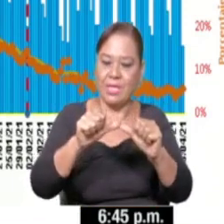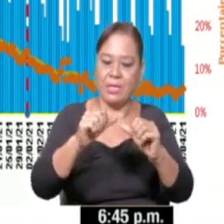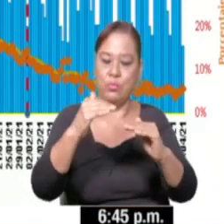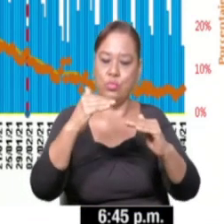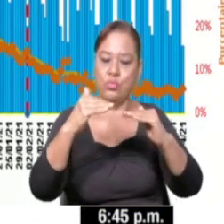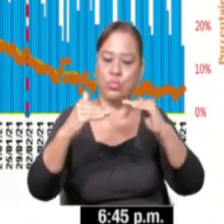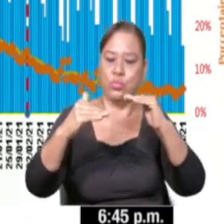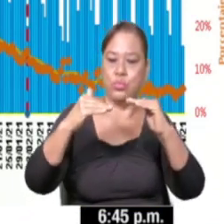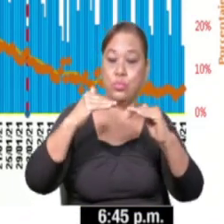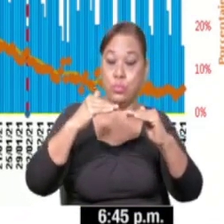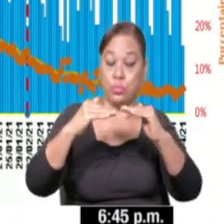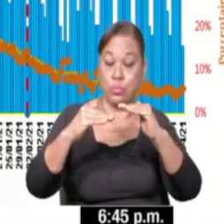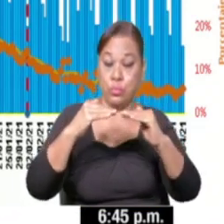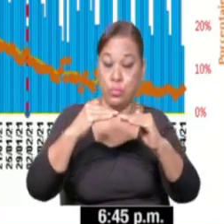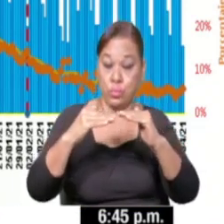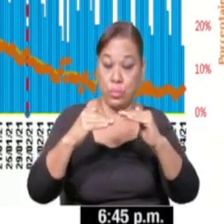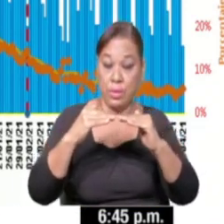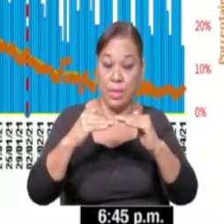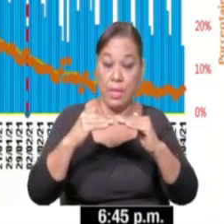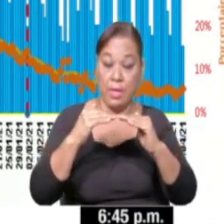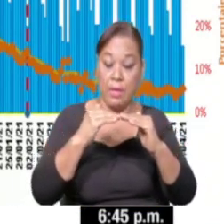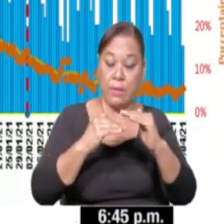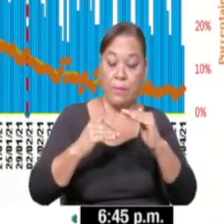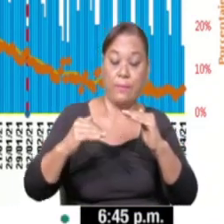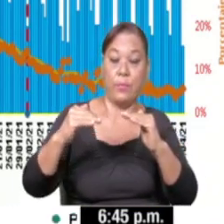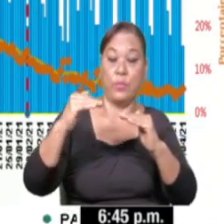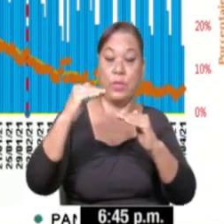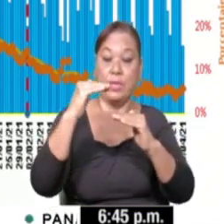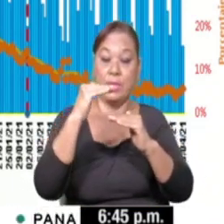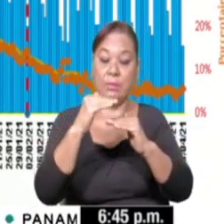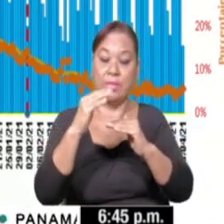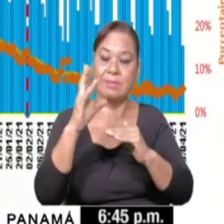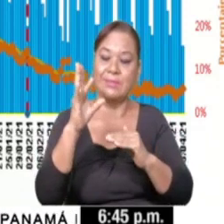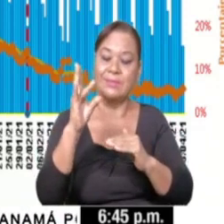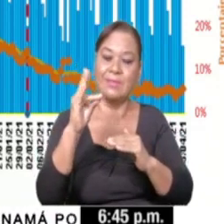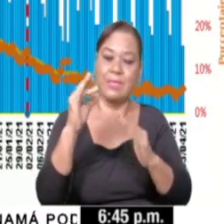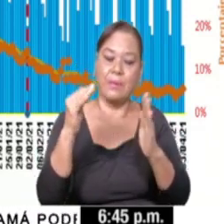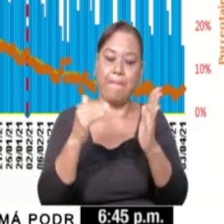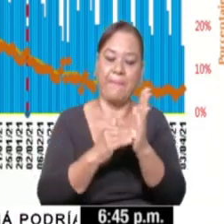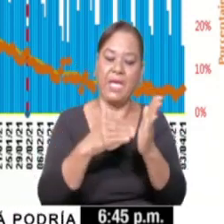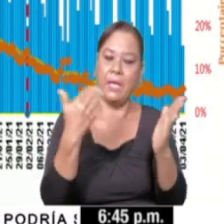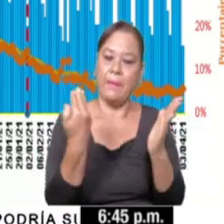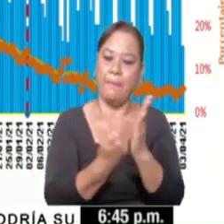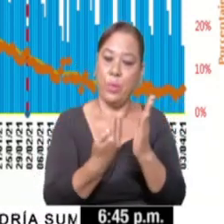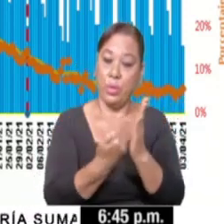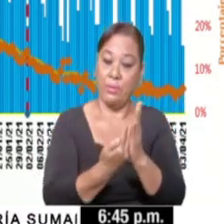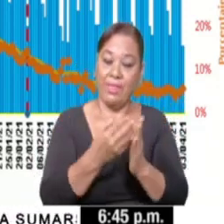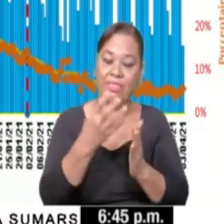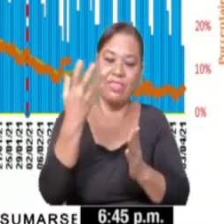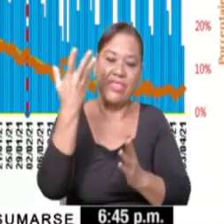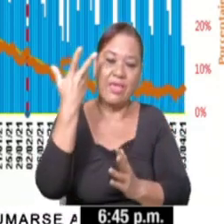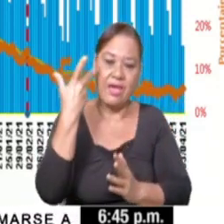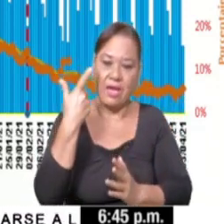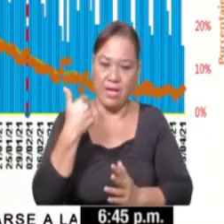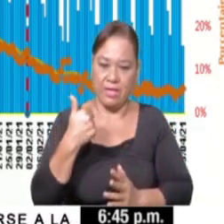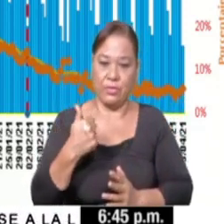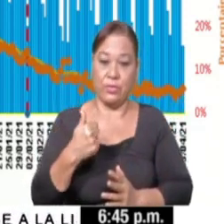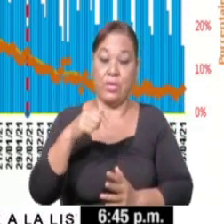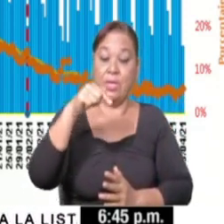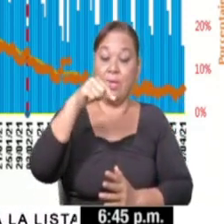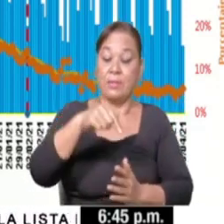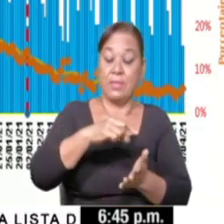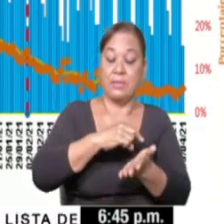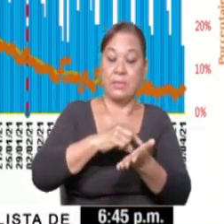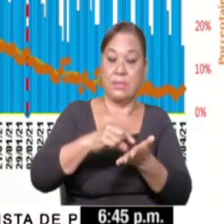estabilidad de pruebas y al aumento por arriba de las 7.000, en promedio 8.000 pruebas por día y en la